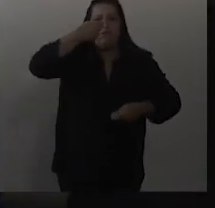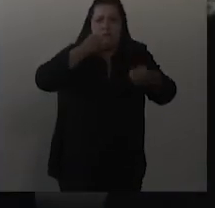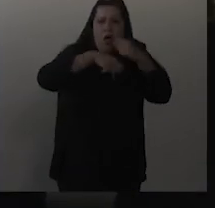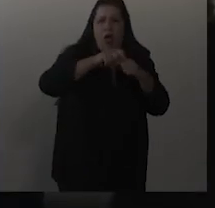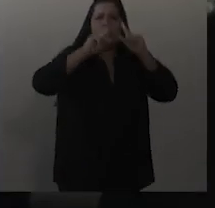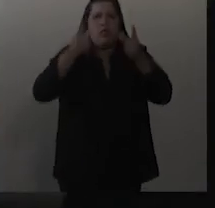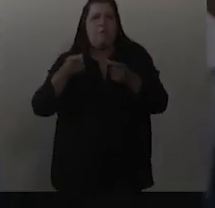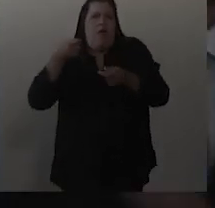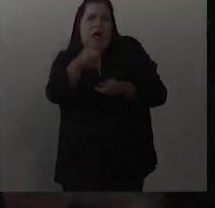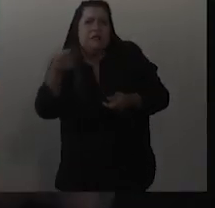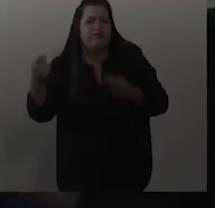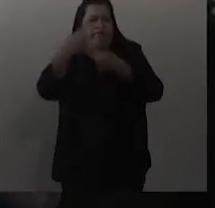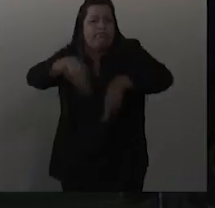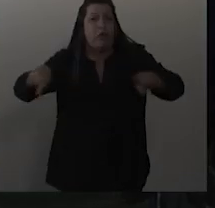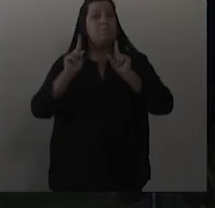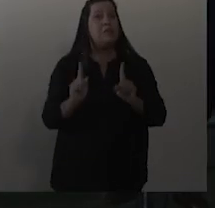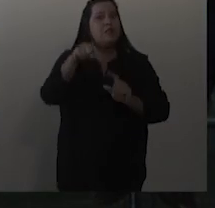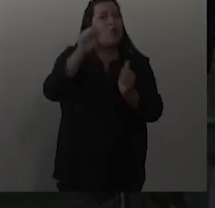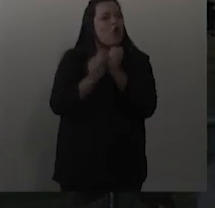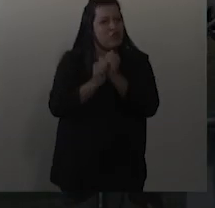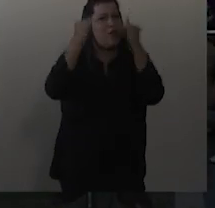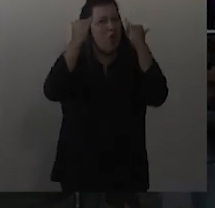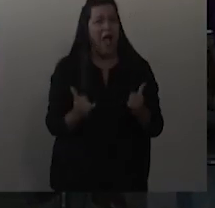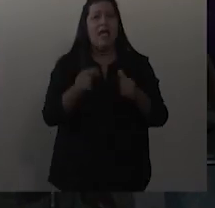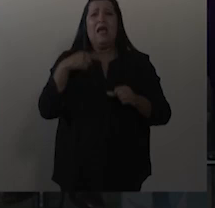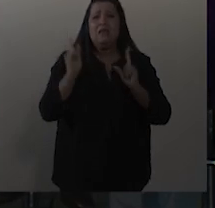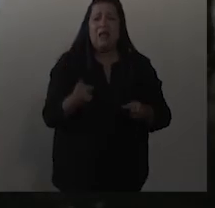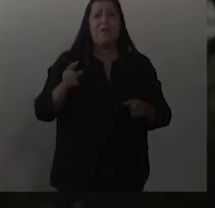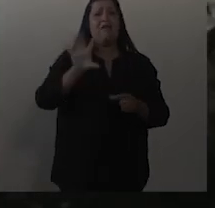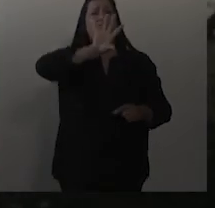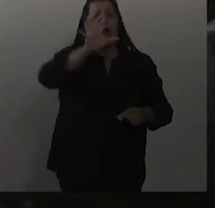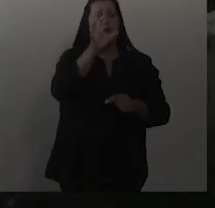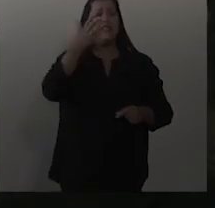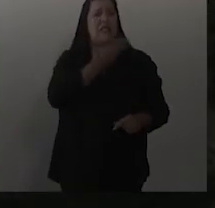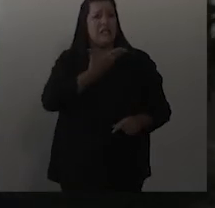organizado ha creado en Rosario y en todo Santa Fe.